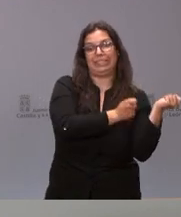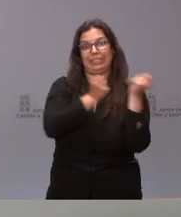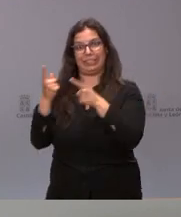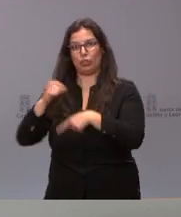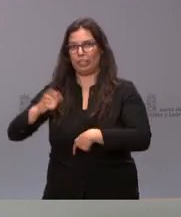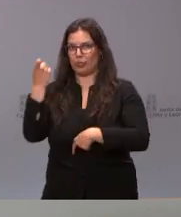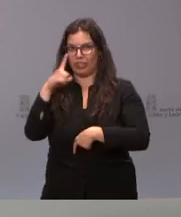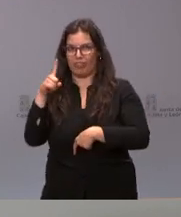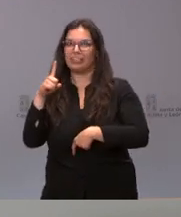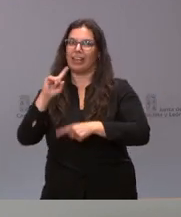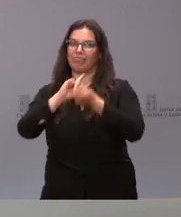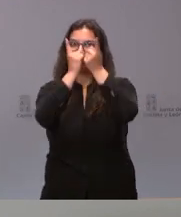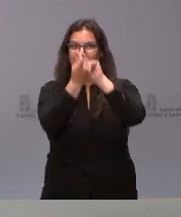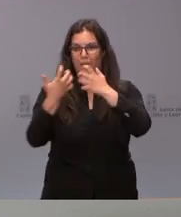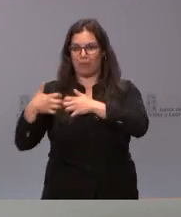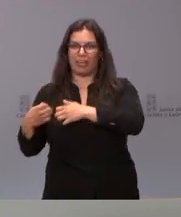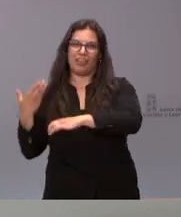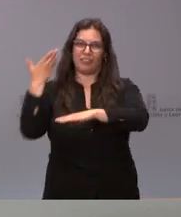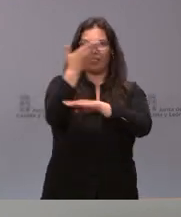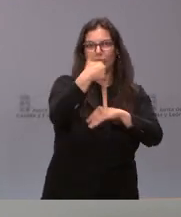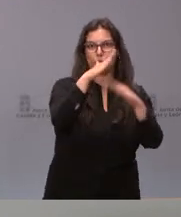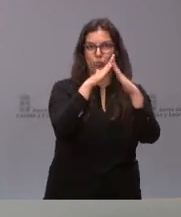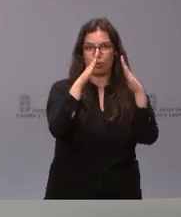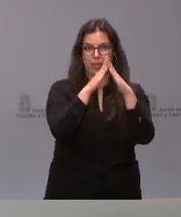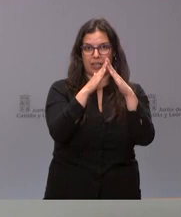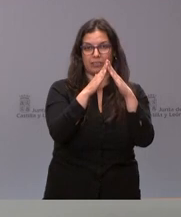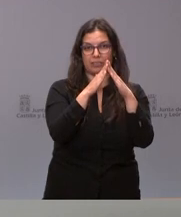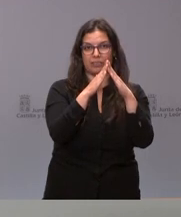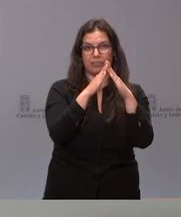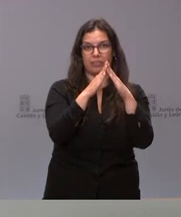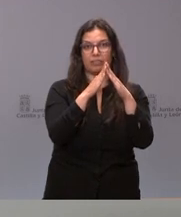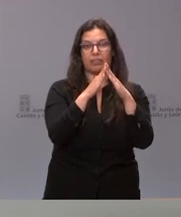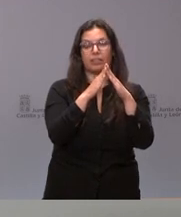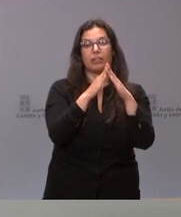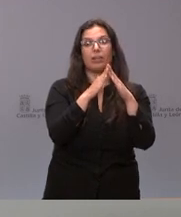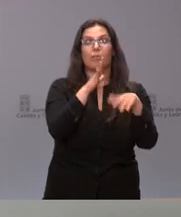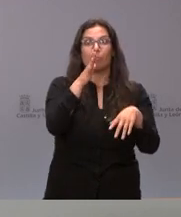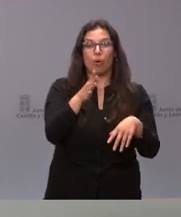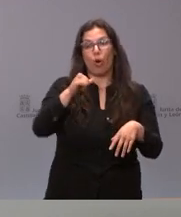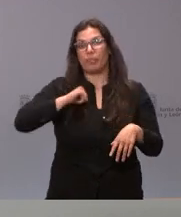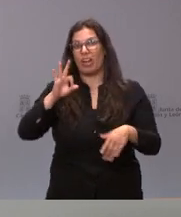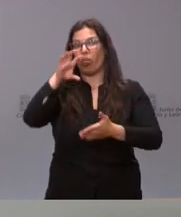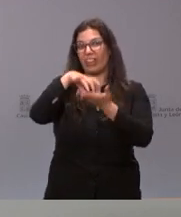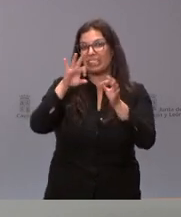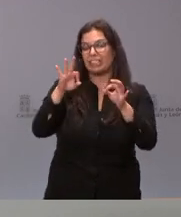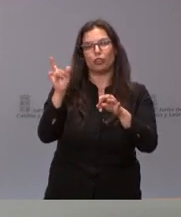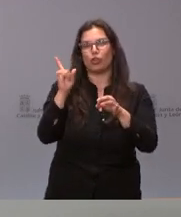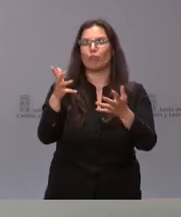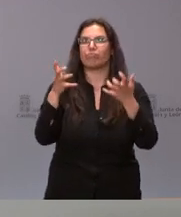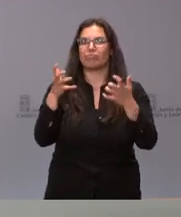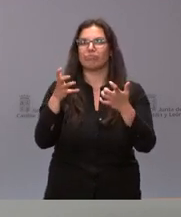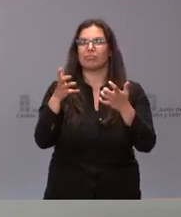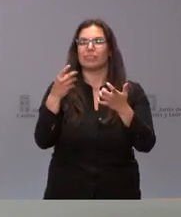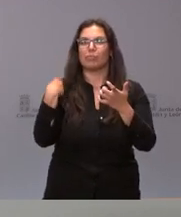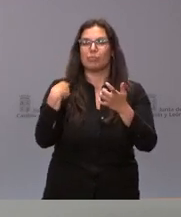porque frente a la opción de la hospitalización o en centros de diálisis tienen la ventaja de que reducen el